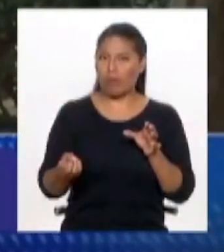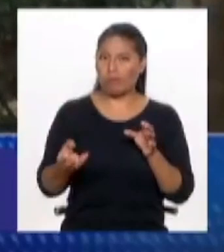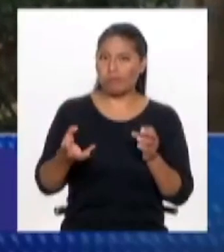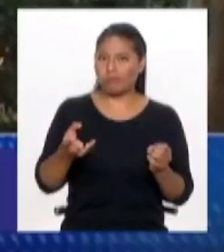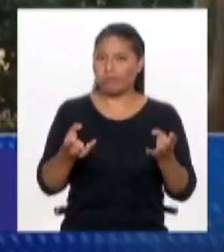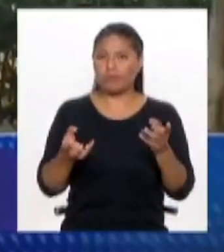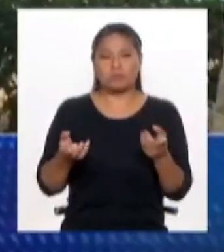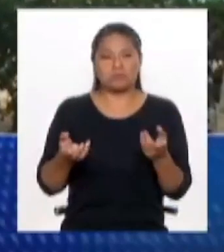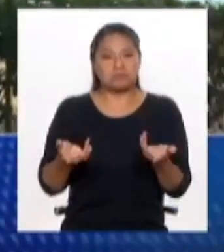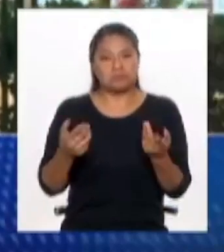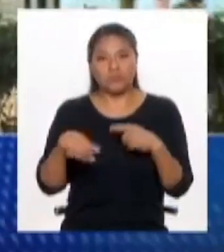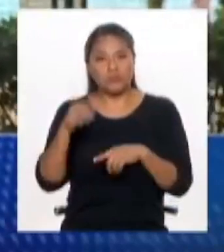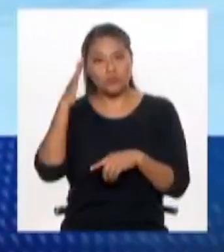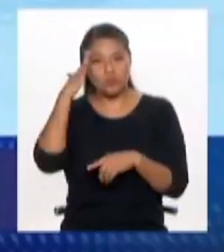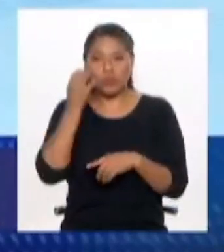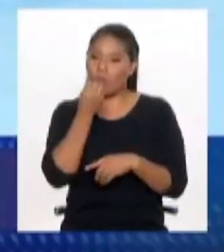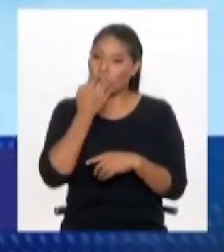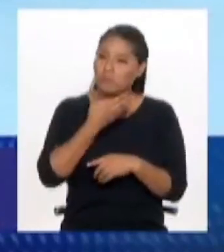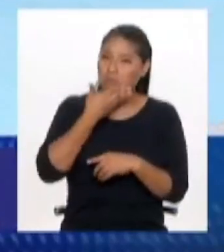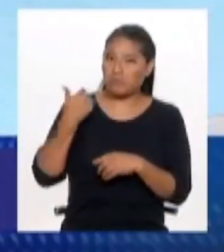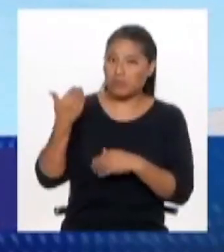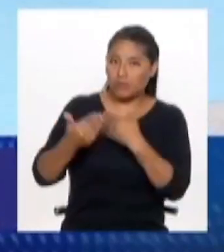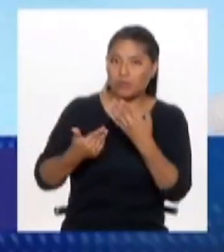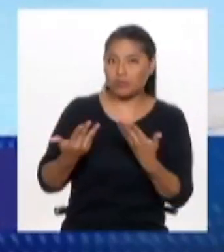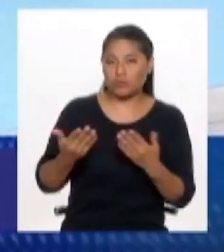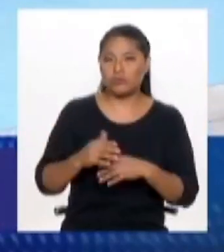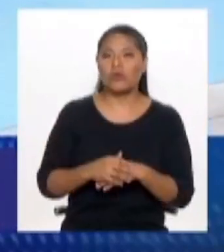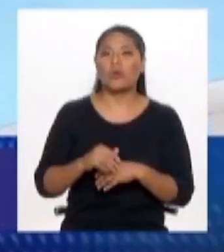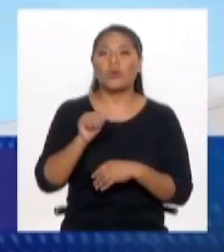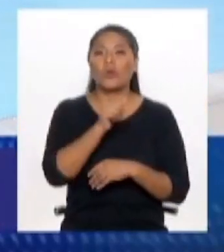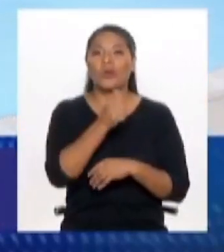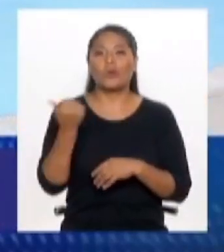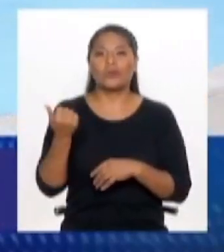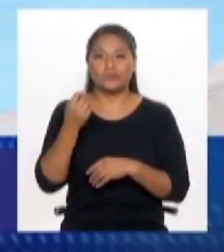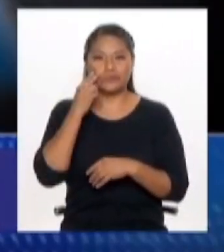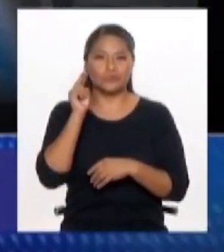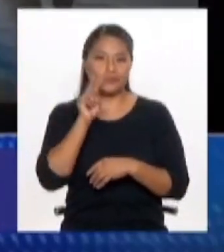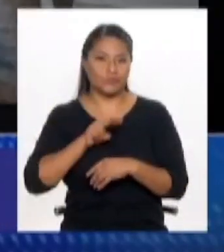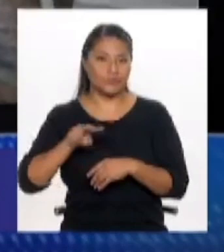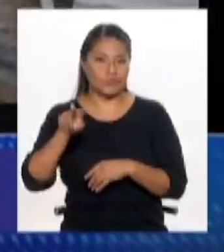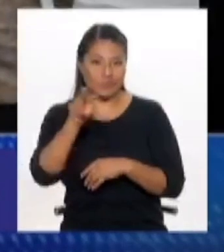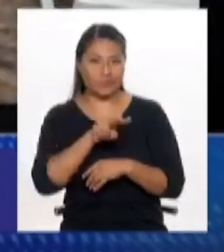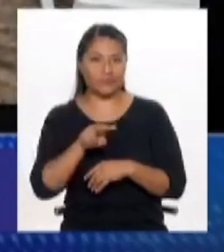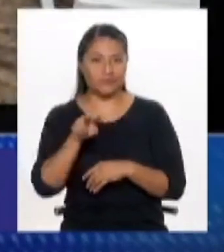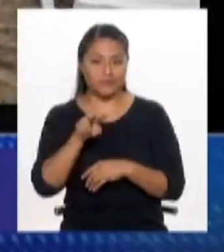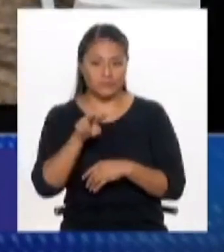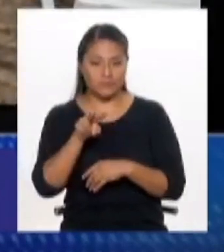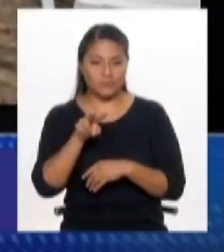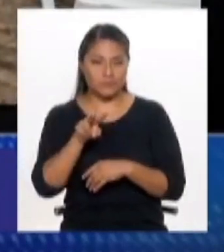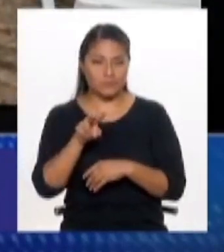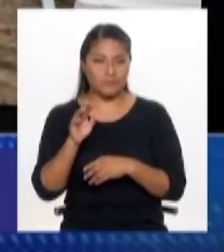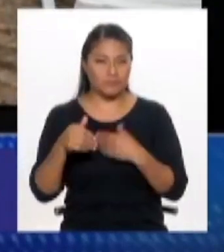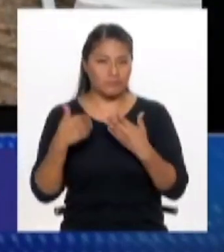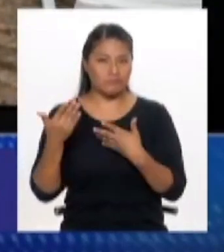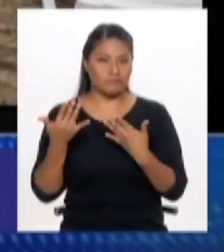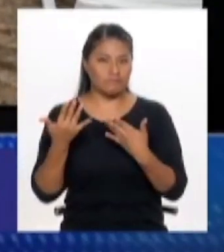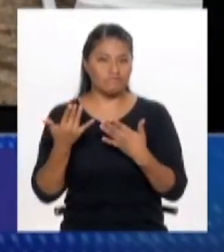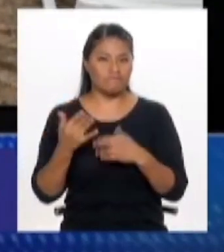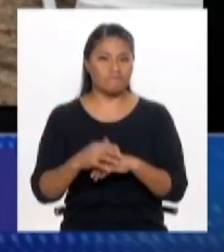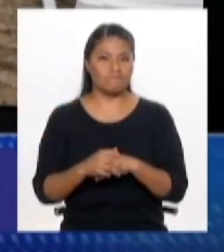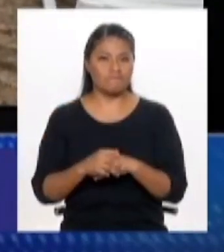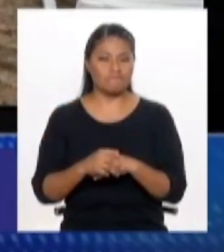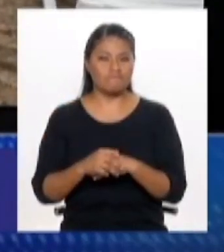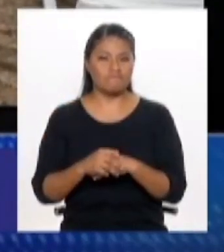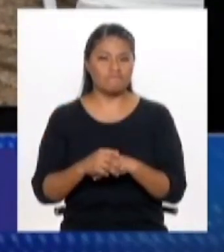no creo, en general no veo una mejora, pero también hay otro tema importante. Ya con el, digamos, con